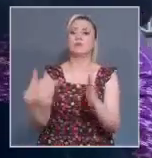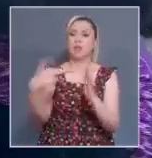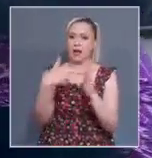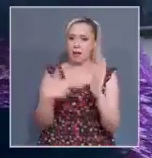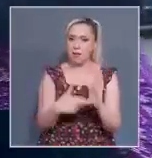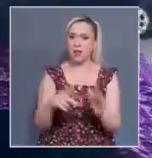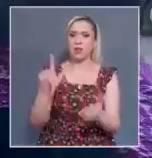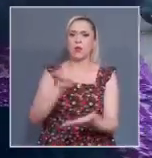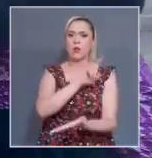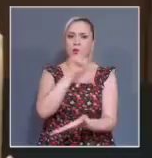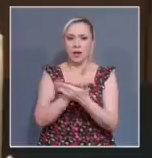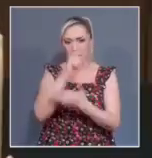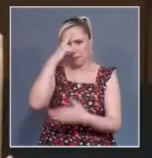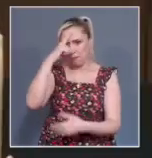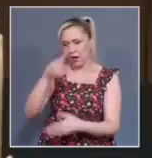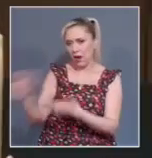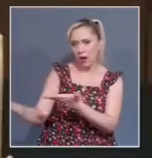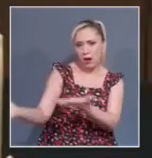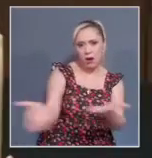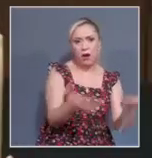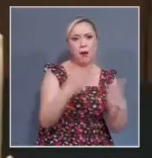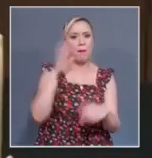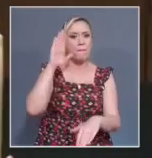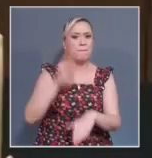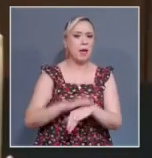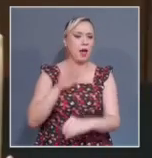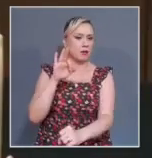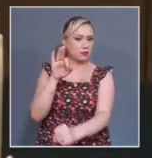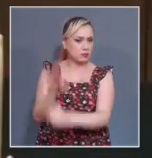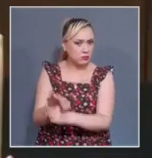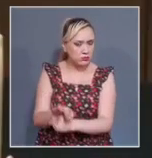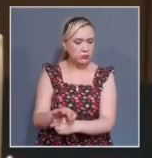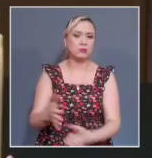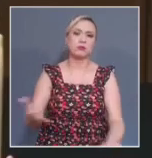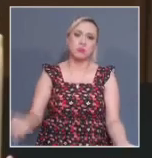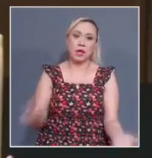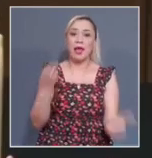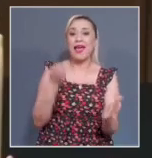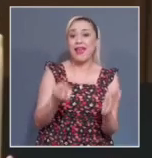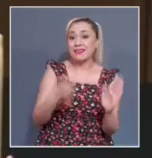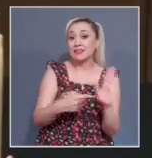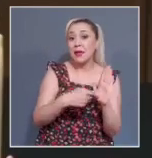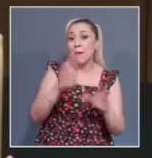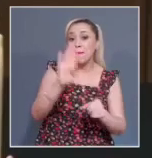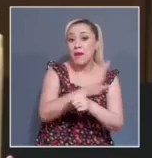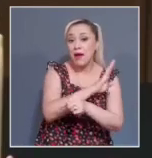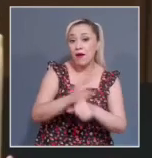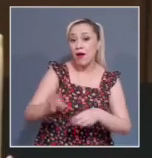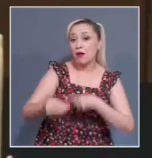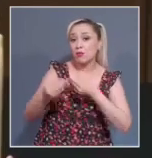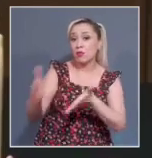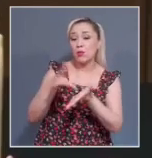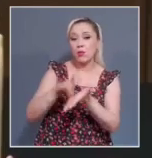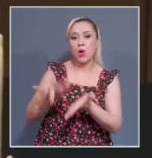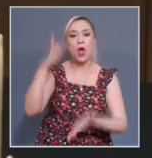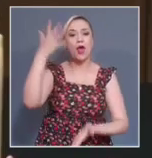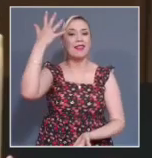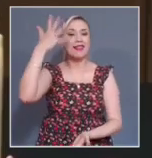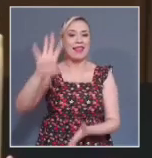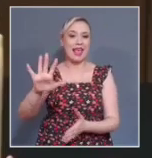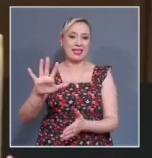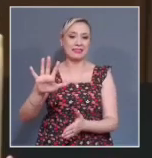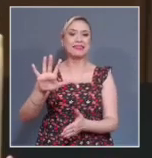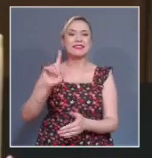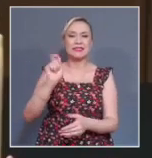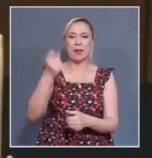favor de los más desprotegidos. Que las acciones afirmativas se encuentren en los diez primeros lugares de